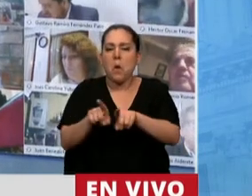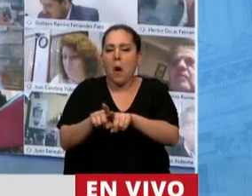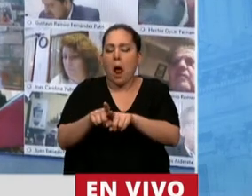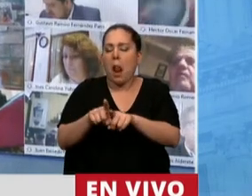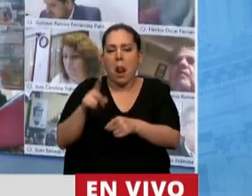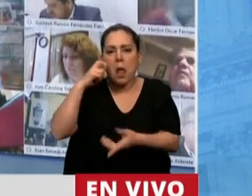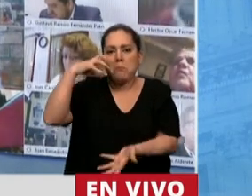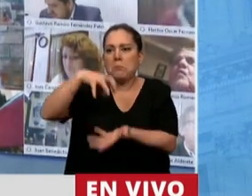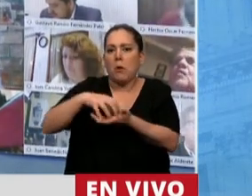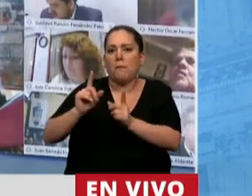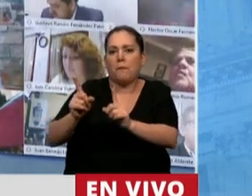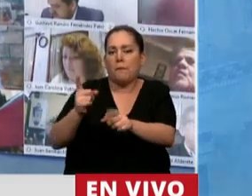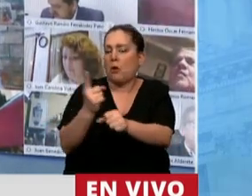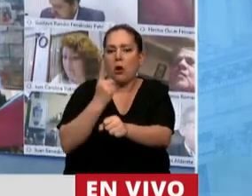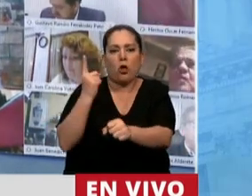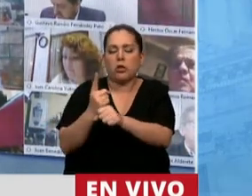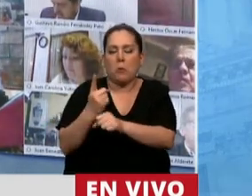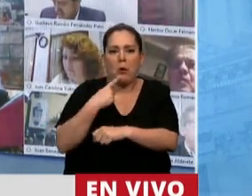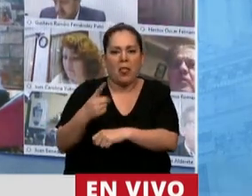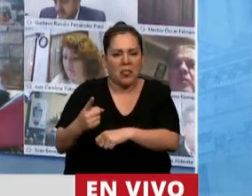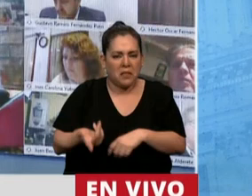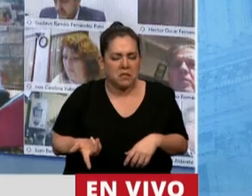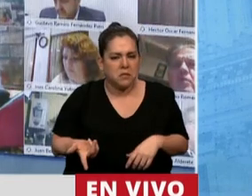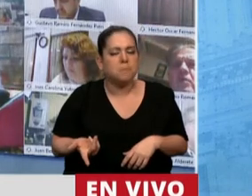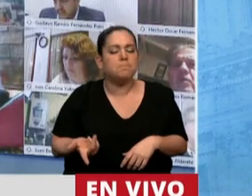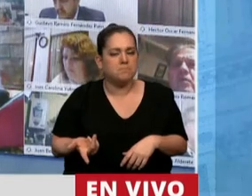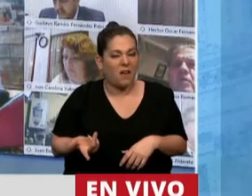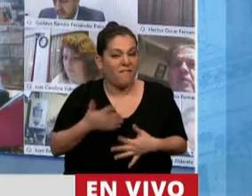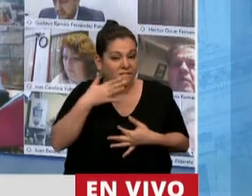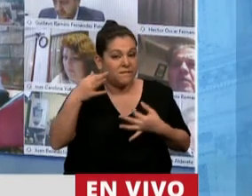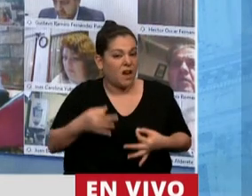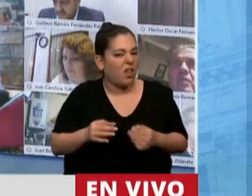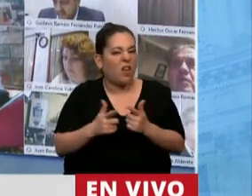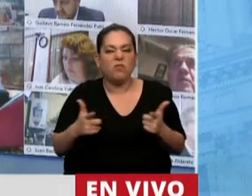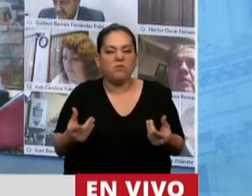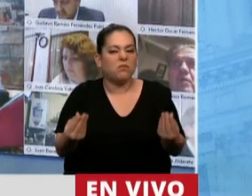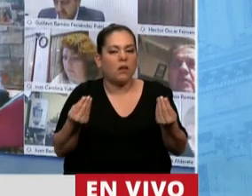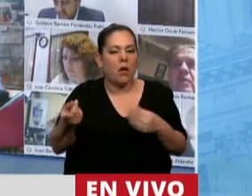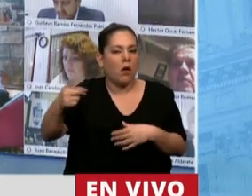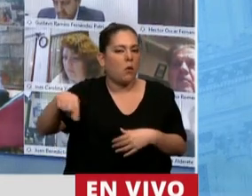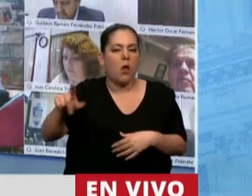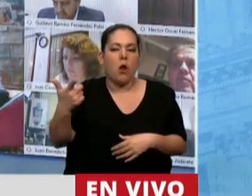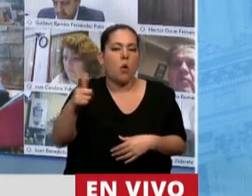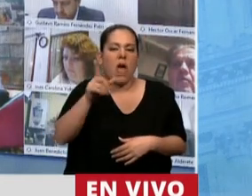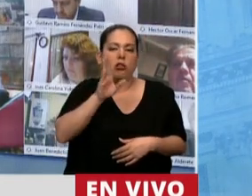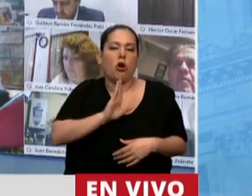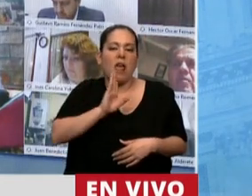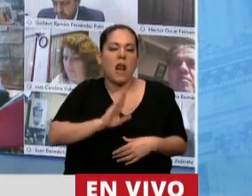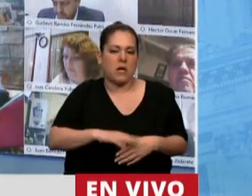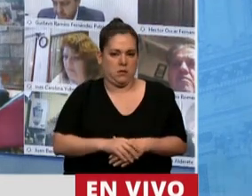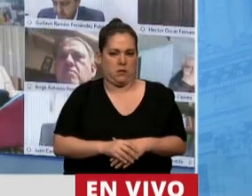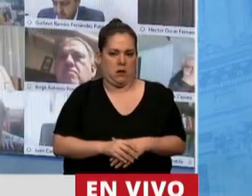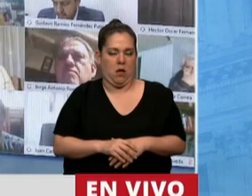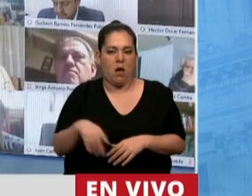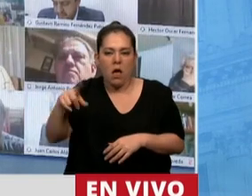Mire, presidente, lo que no hay es tolerancia, lo que no quieren